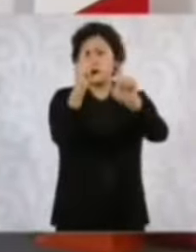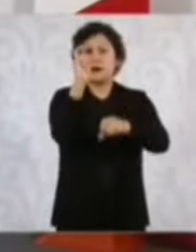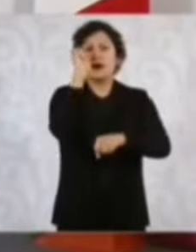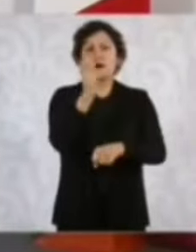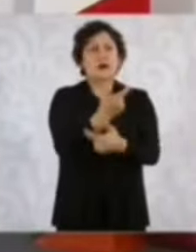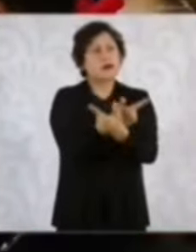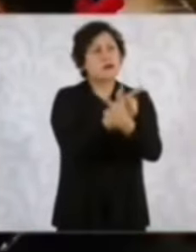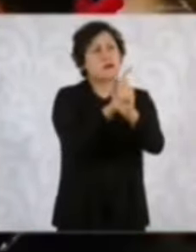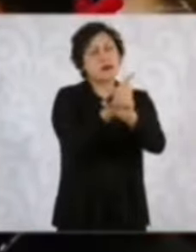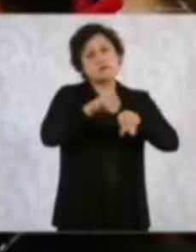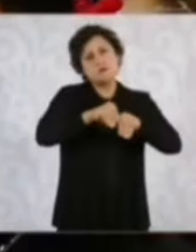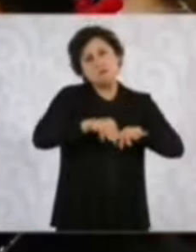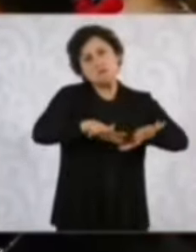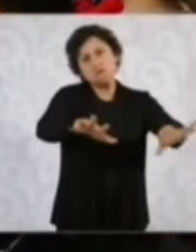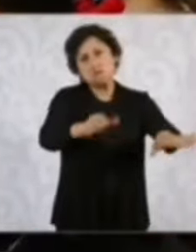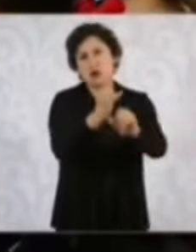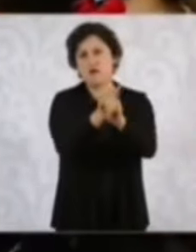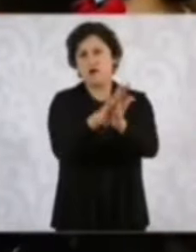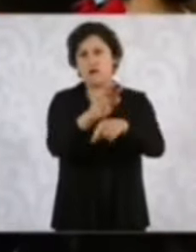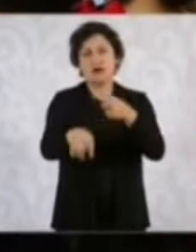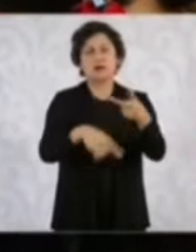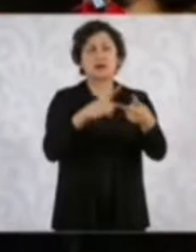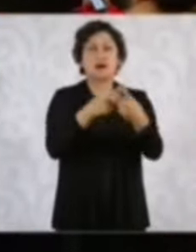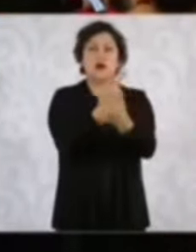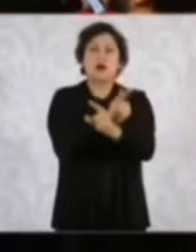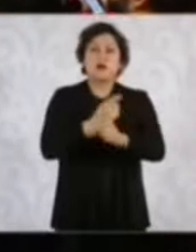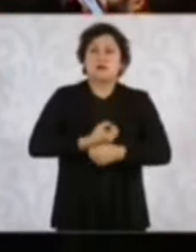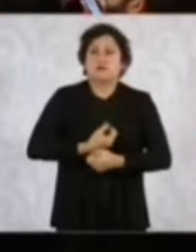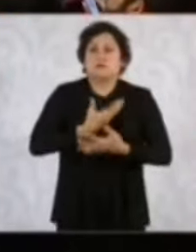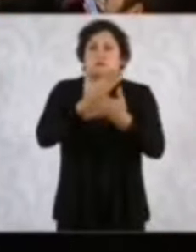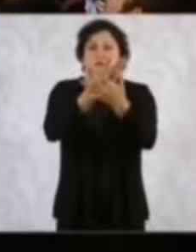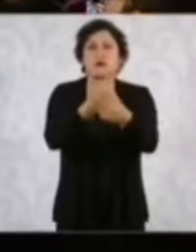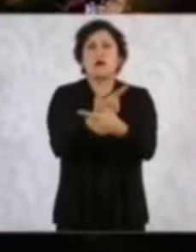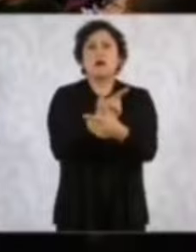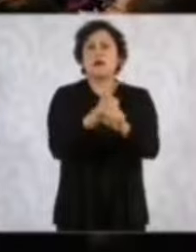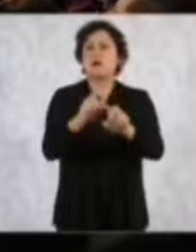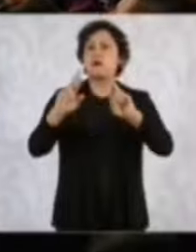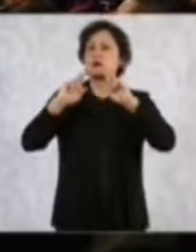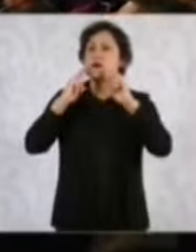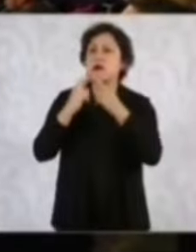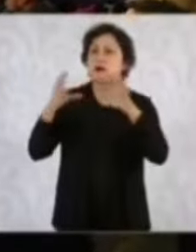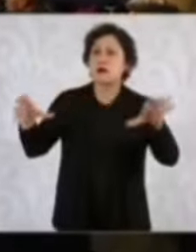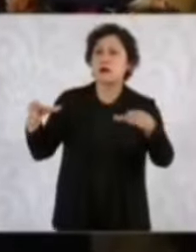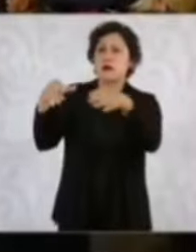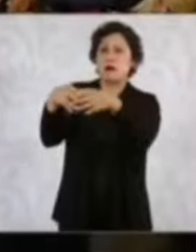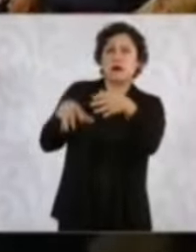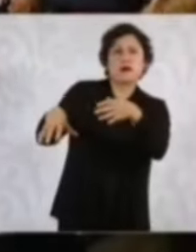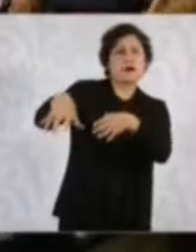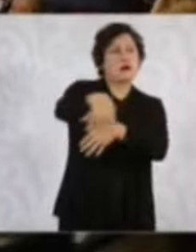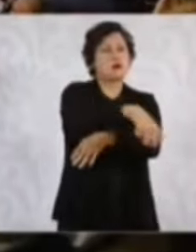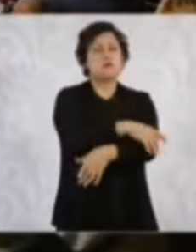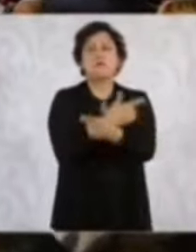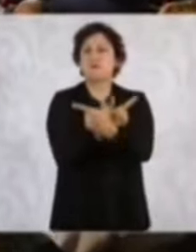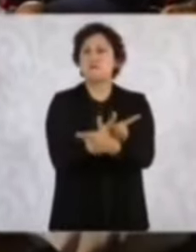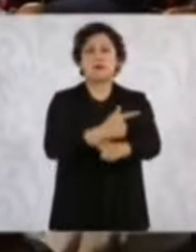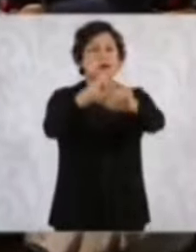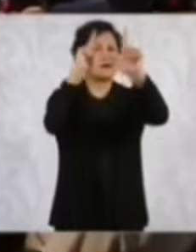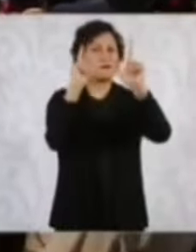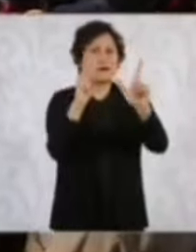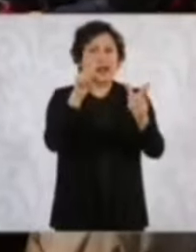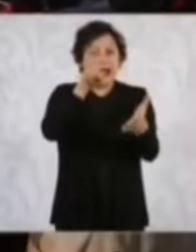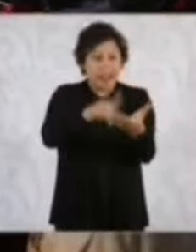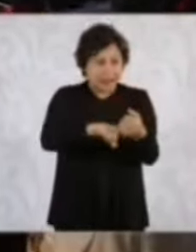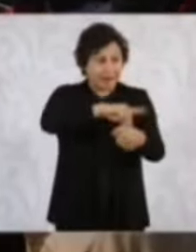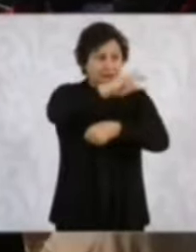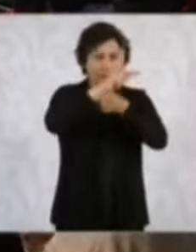expresión, hay libertad de reunión, hay libertad de manifestación, hay libertad para poder